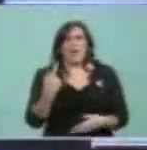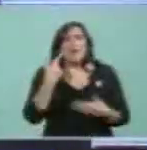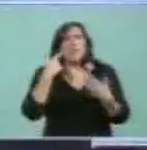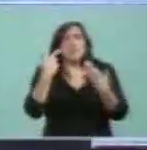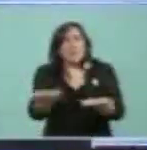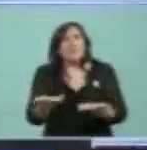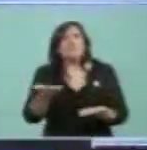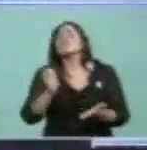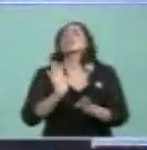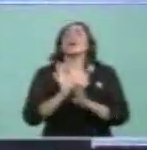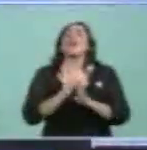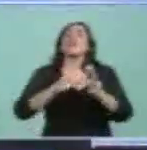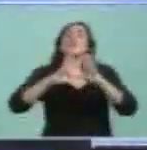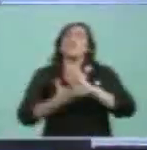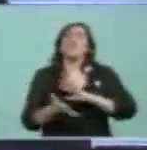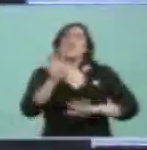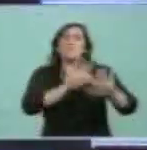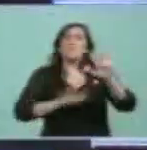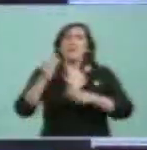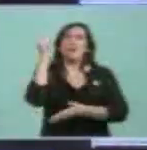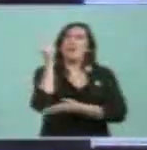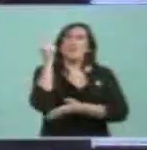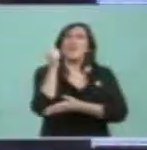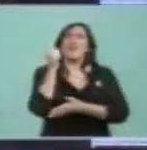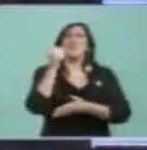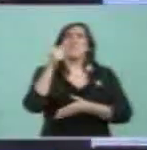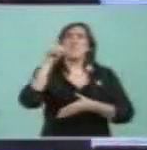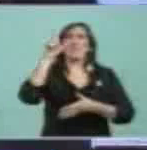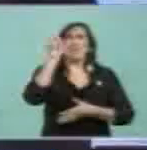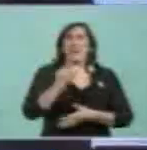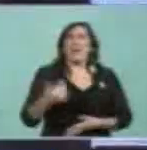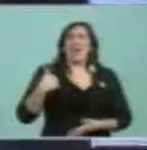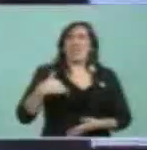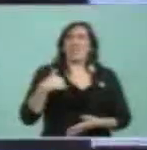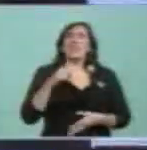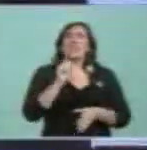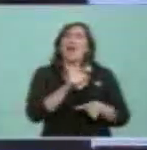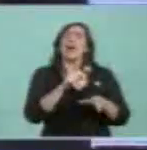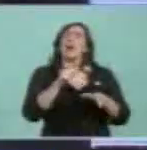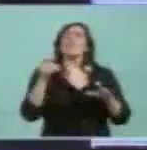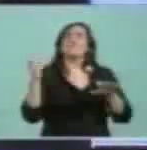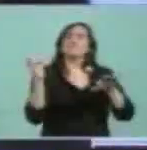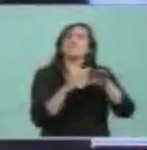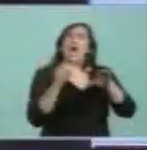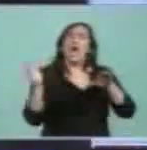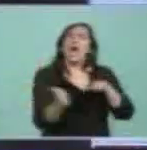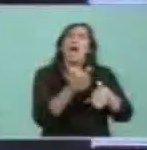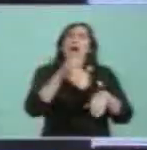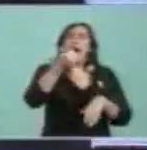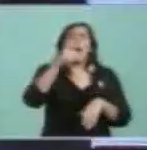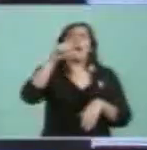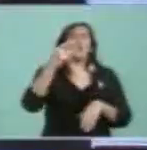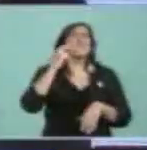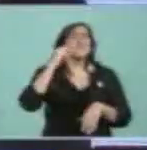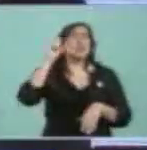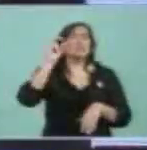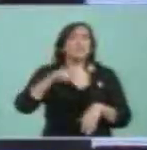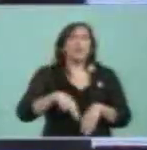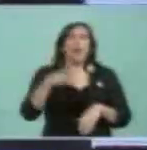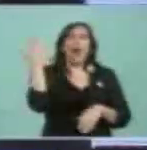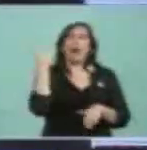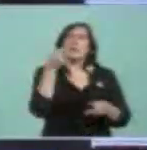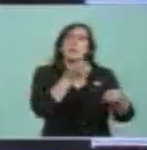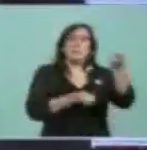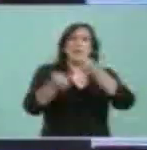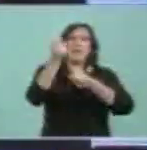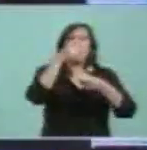el modelo que valía era este modelo y patrón de acumulación basado en un sólido y fuerte mercado